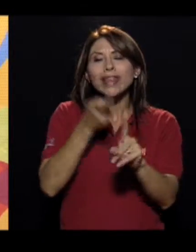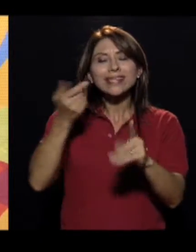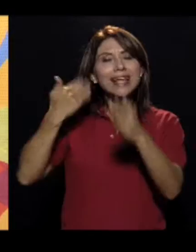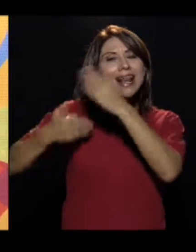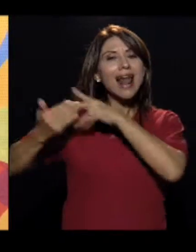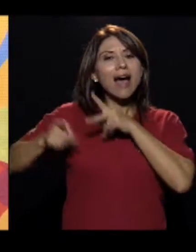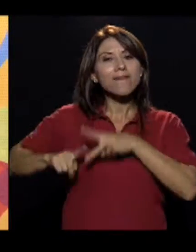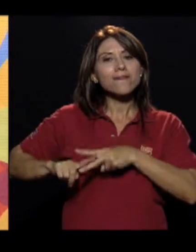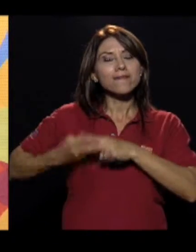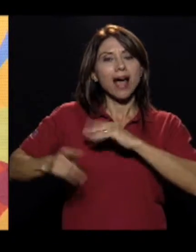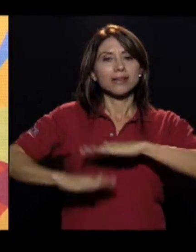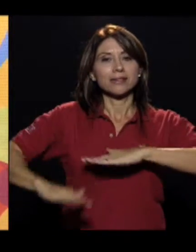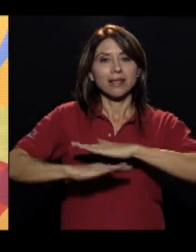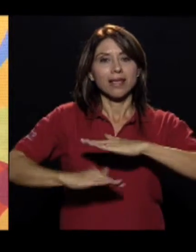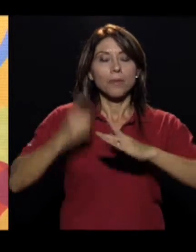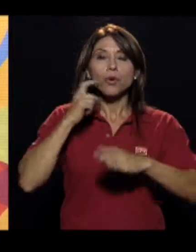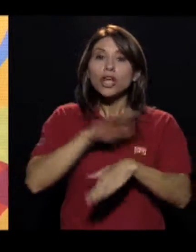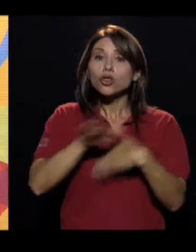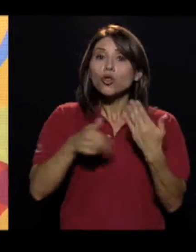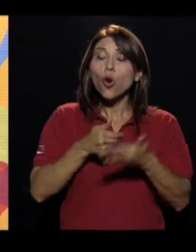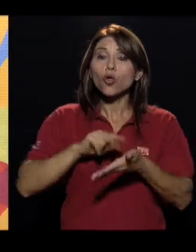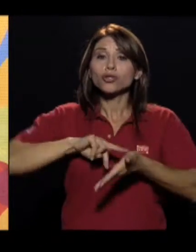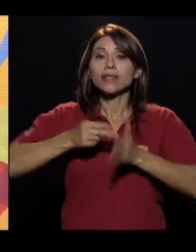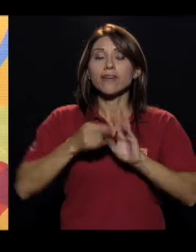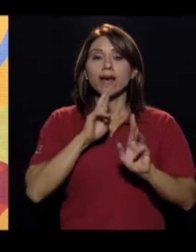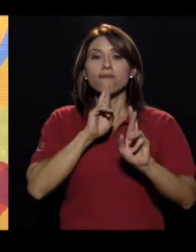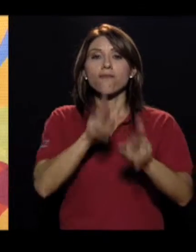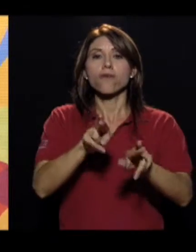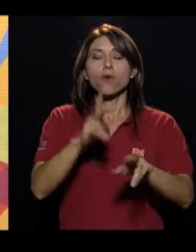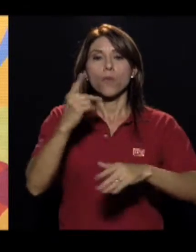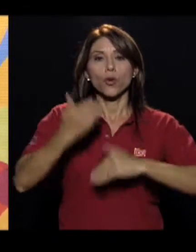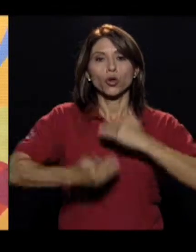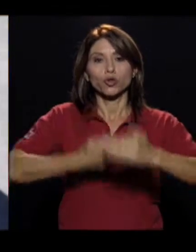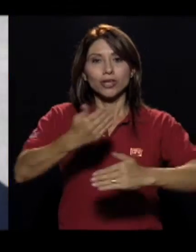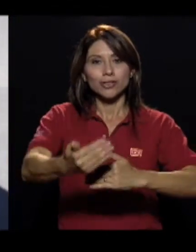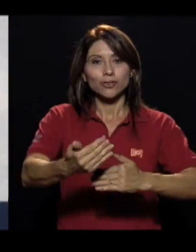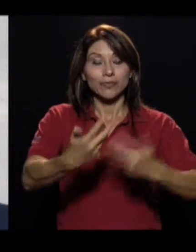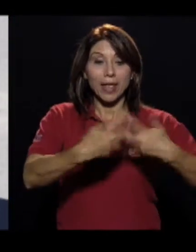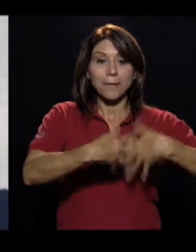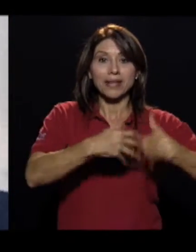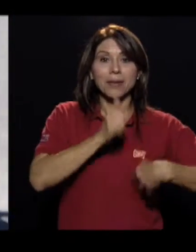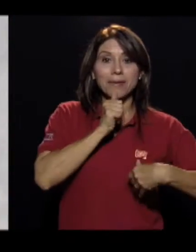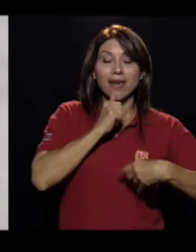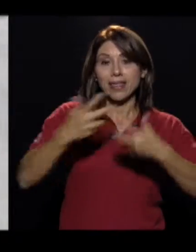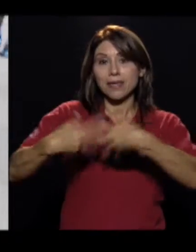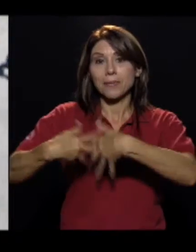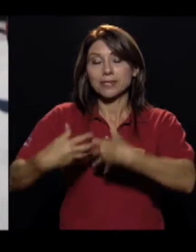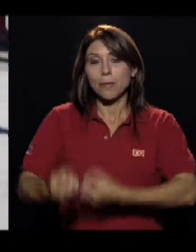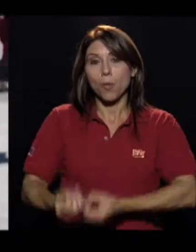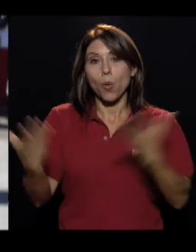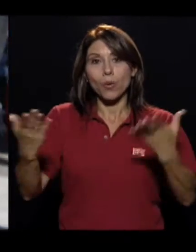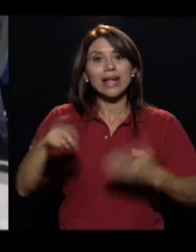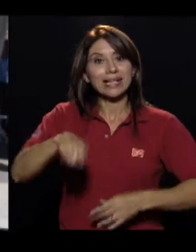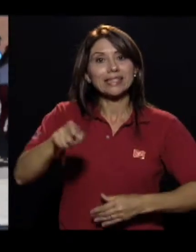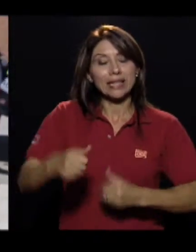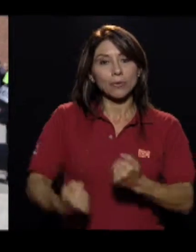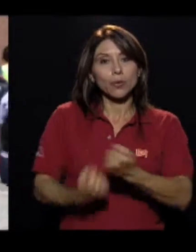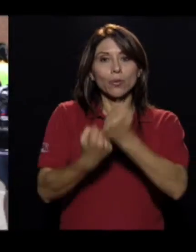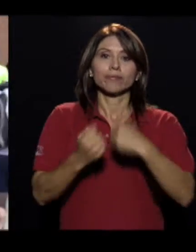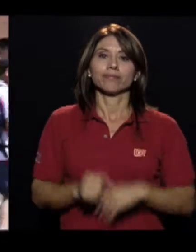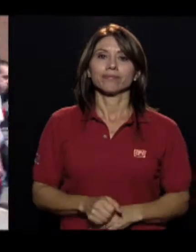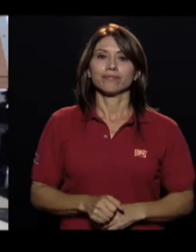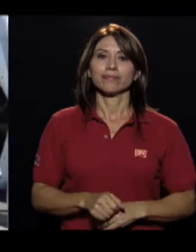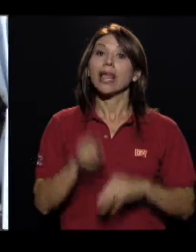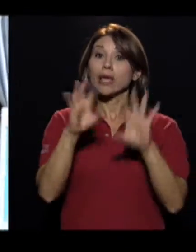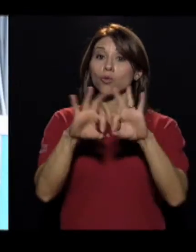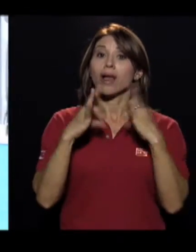definitivamente y ahí es donde necesitamos justamente la empresa privada y del gobierno y no aflojar. En un hogar donde uno de sus miembros